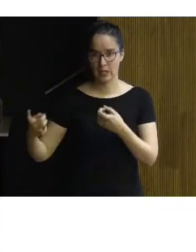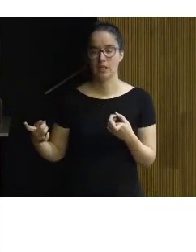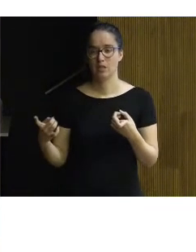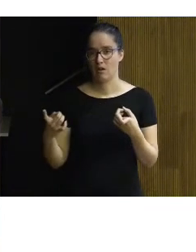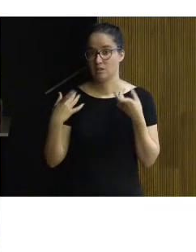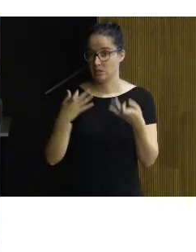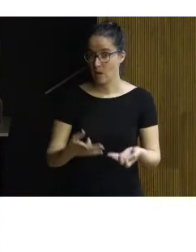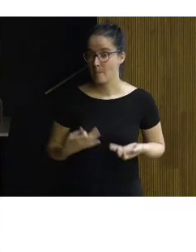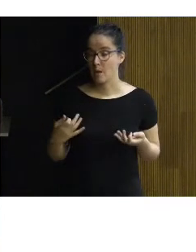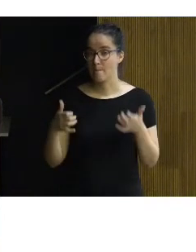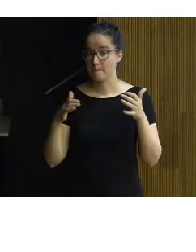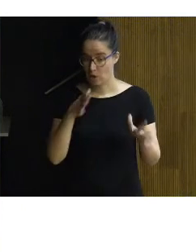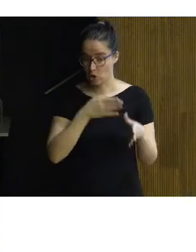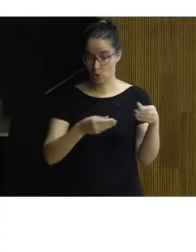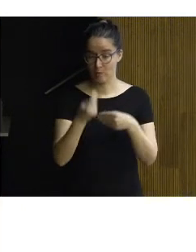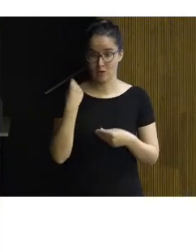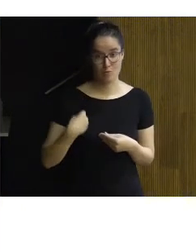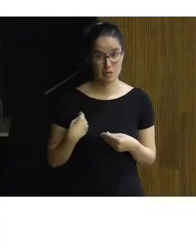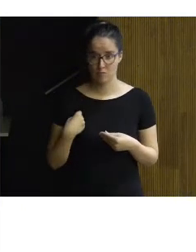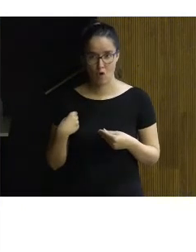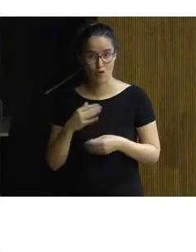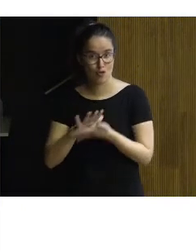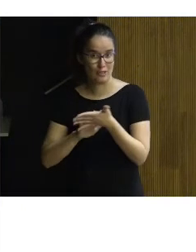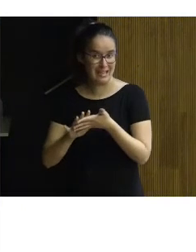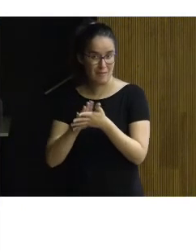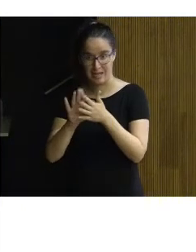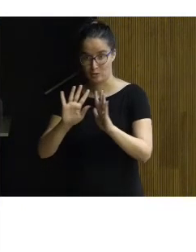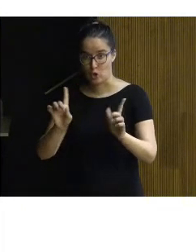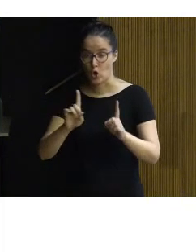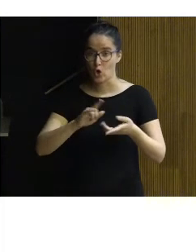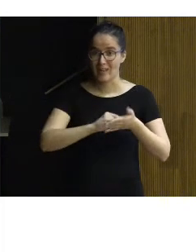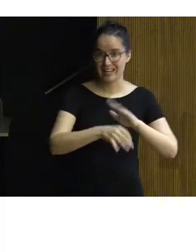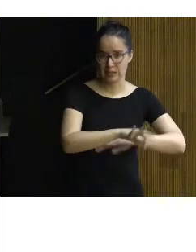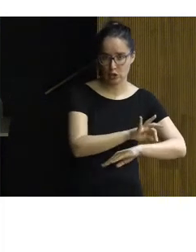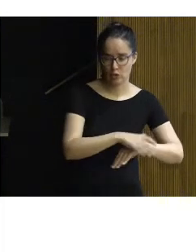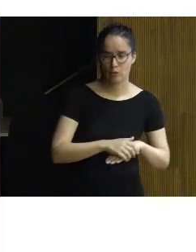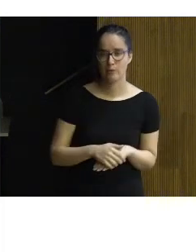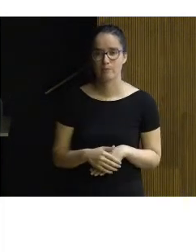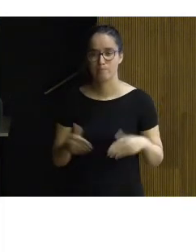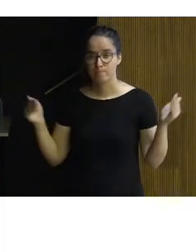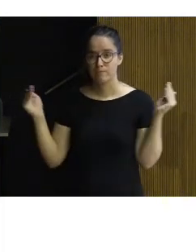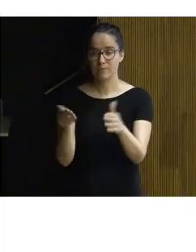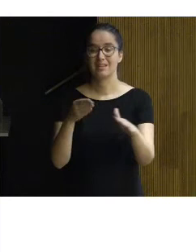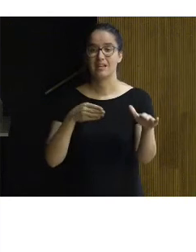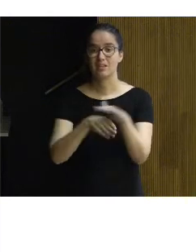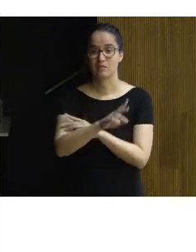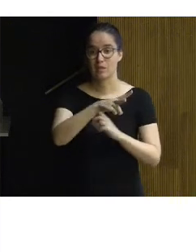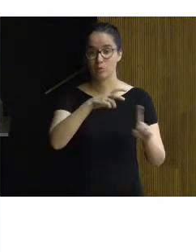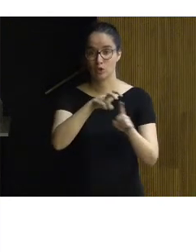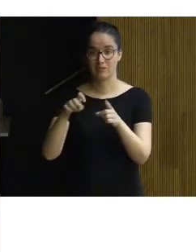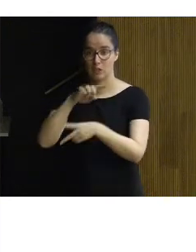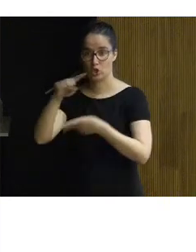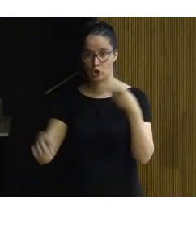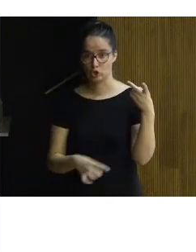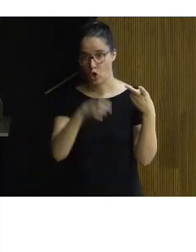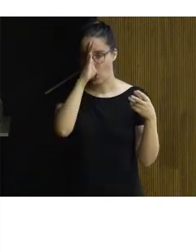todo momento, pero en este documento no se aborda a ellas. Enfocamos la accesibilidad desde dos puntos de vista.